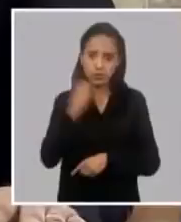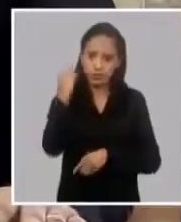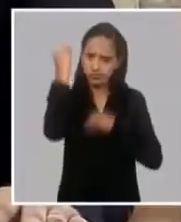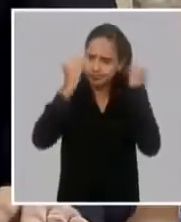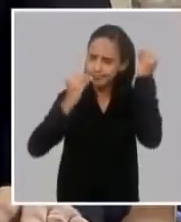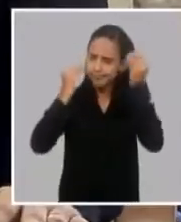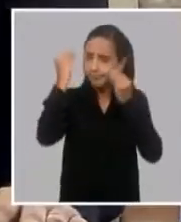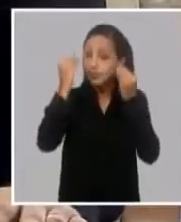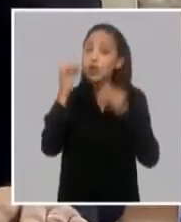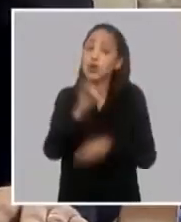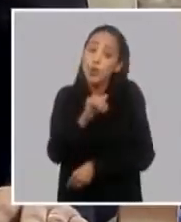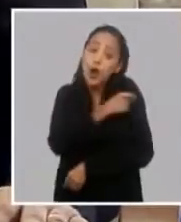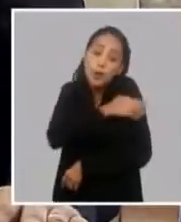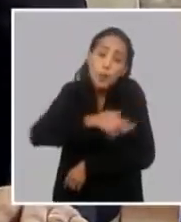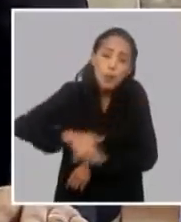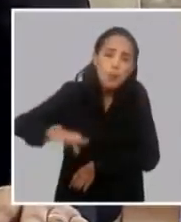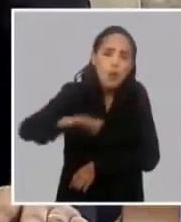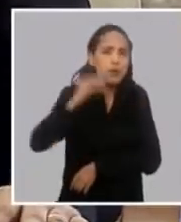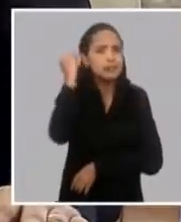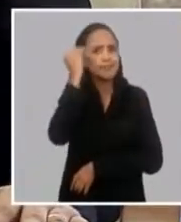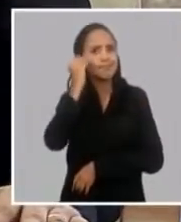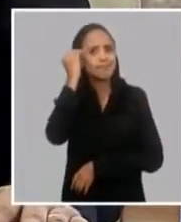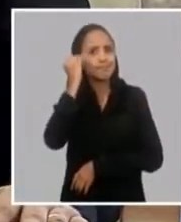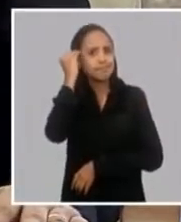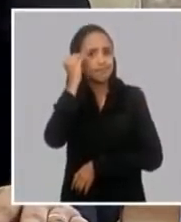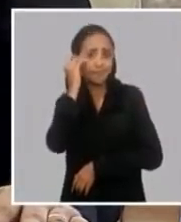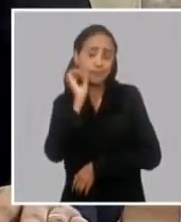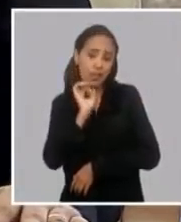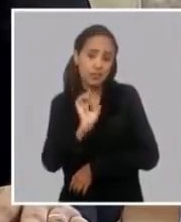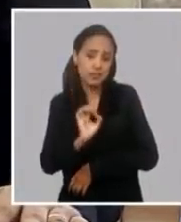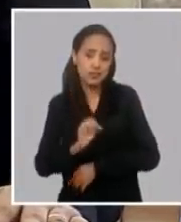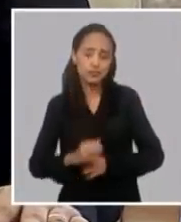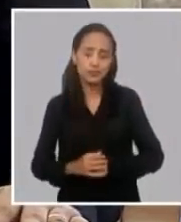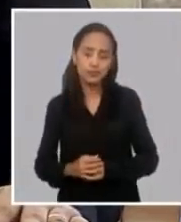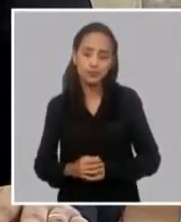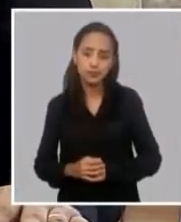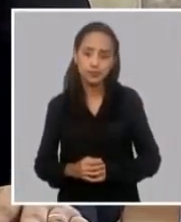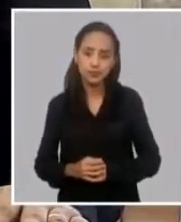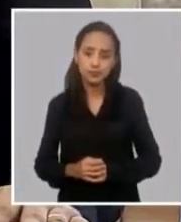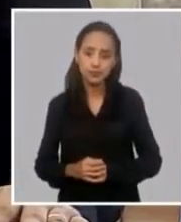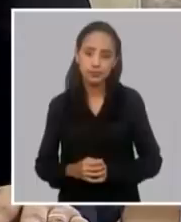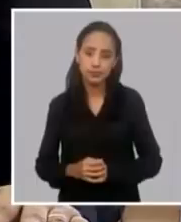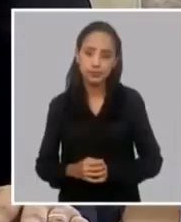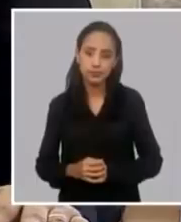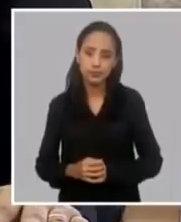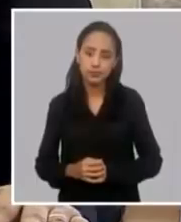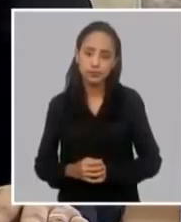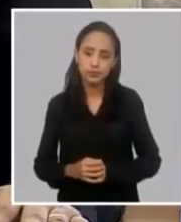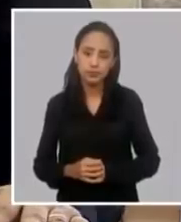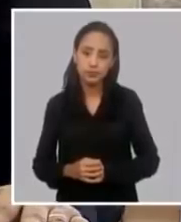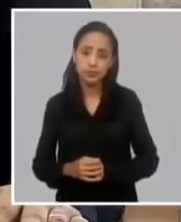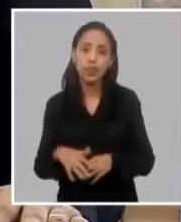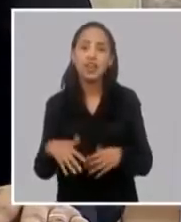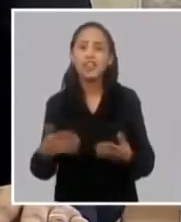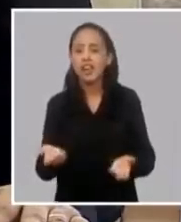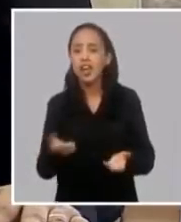la preocupación de la población, que es asociado a la comunicación oportuna de esto.